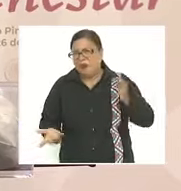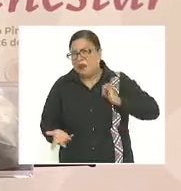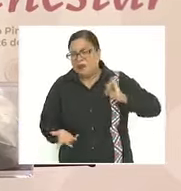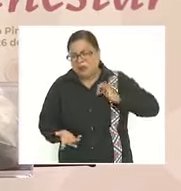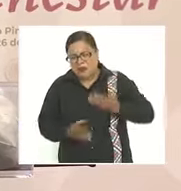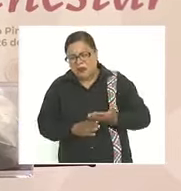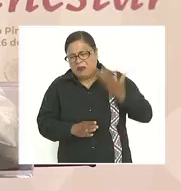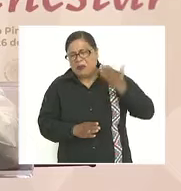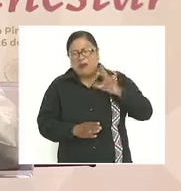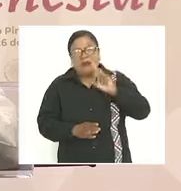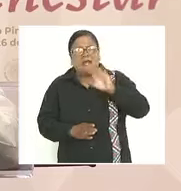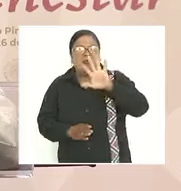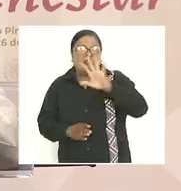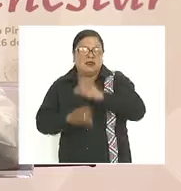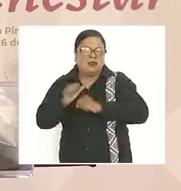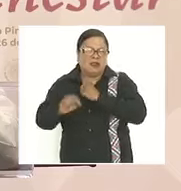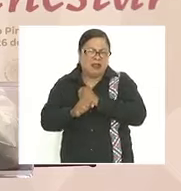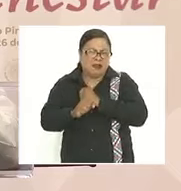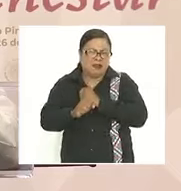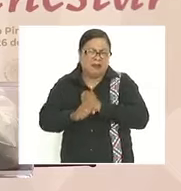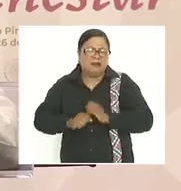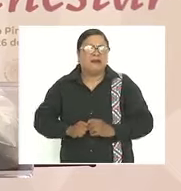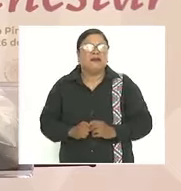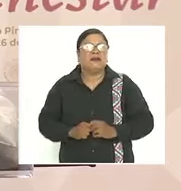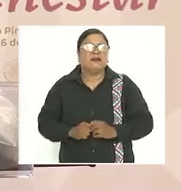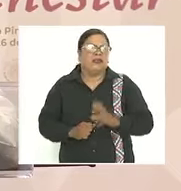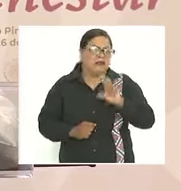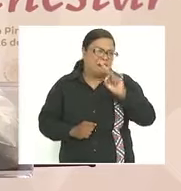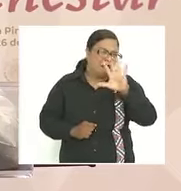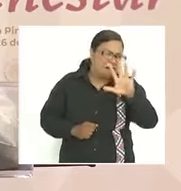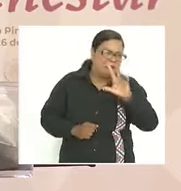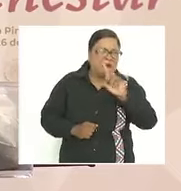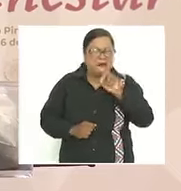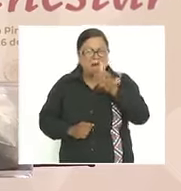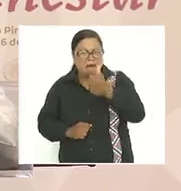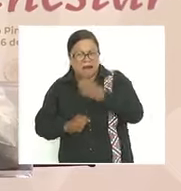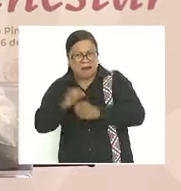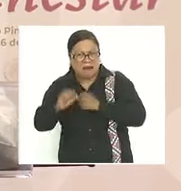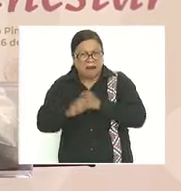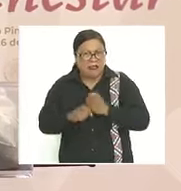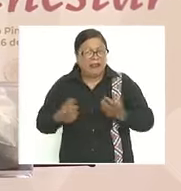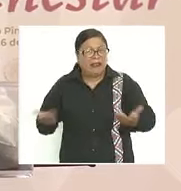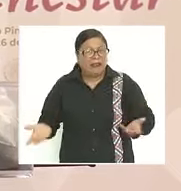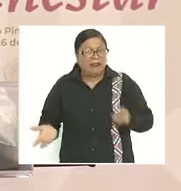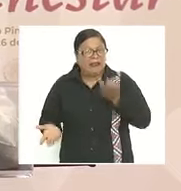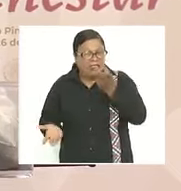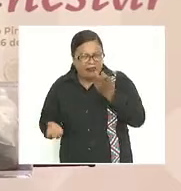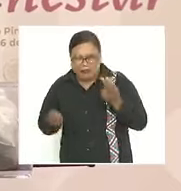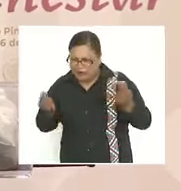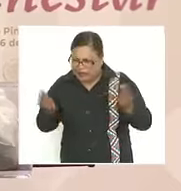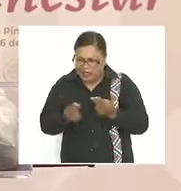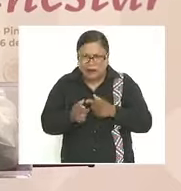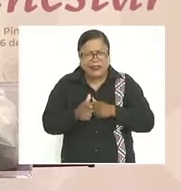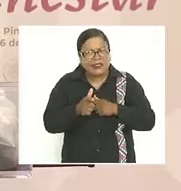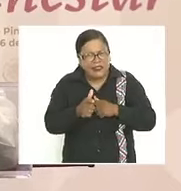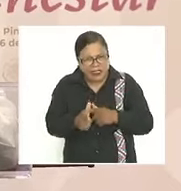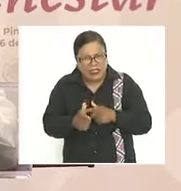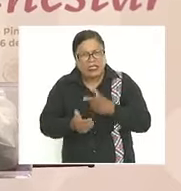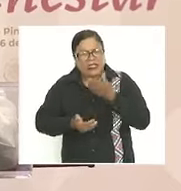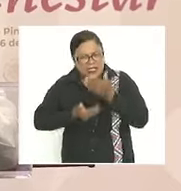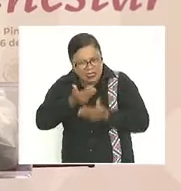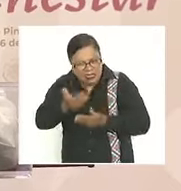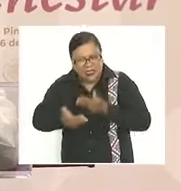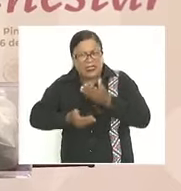35 36 años entonces tenemos que seguir adelante